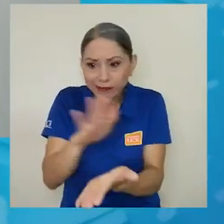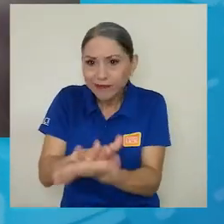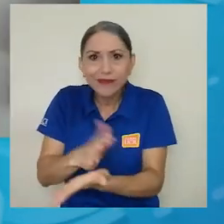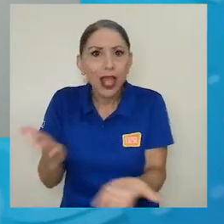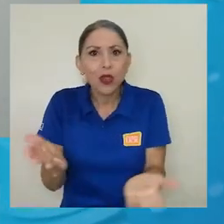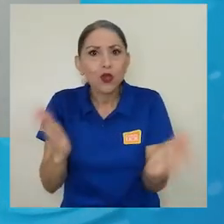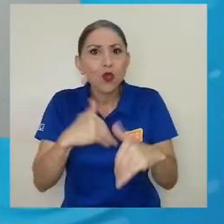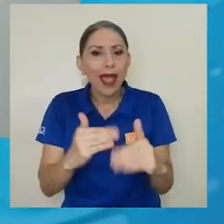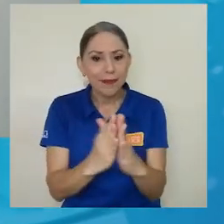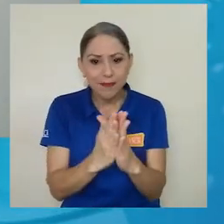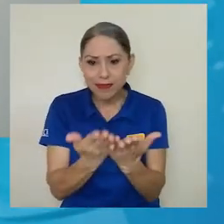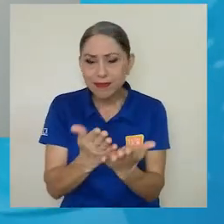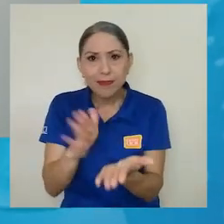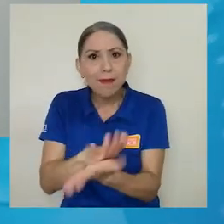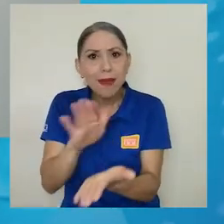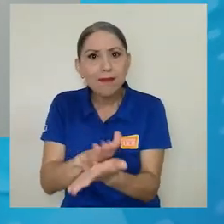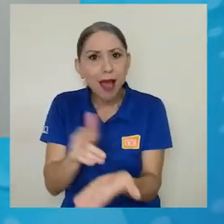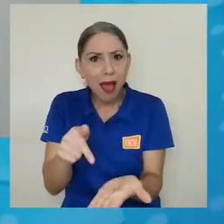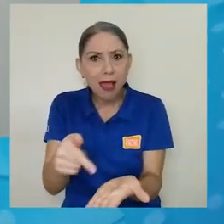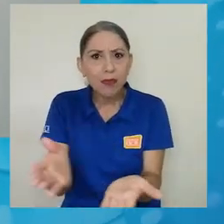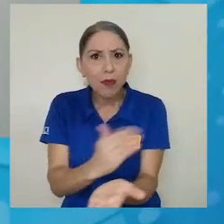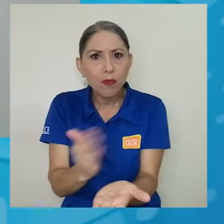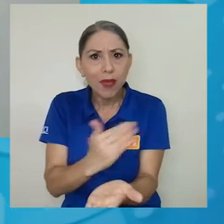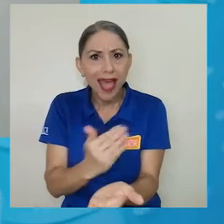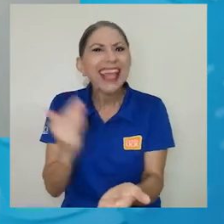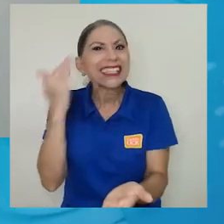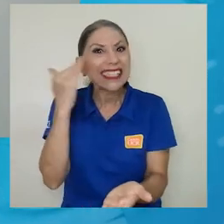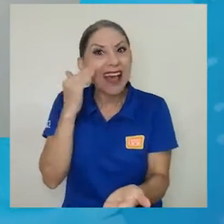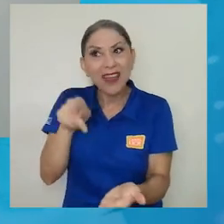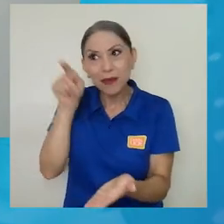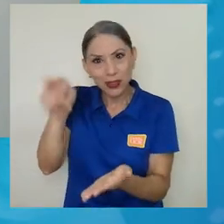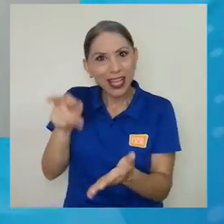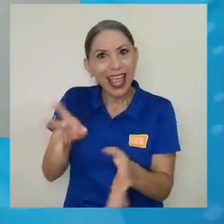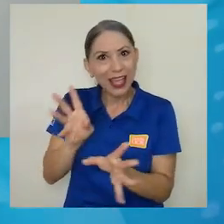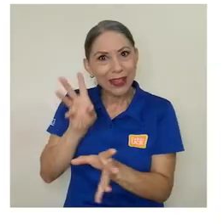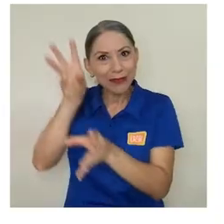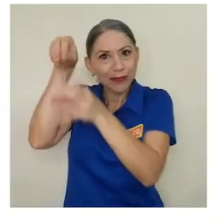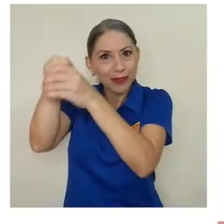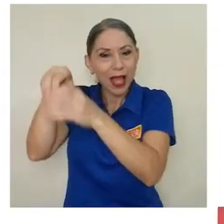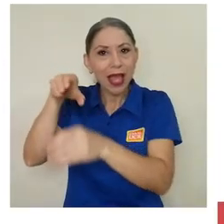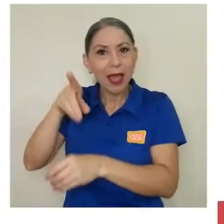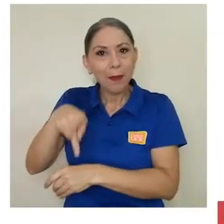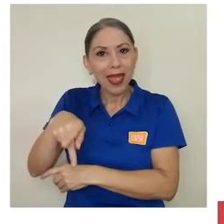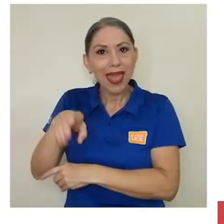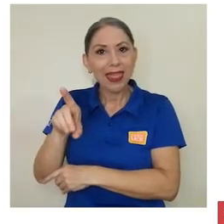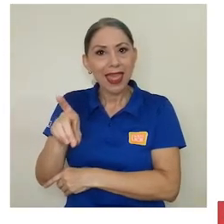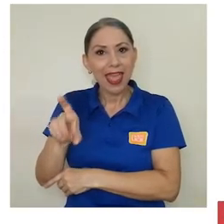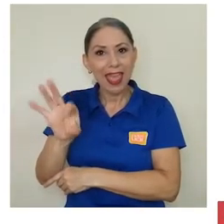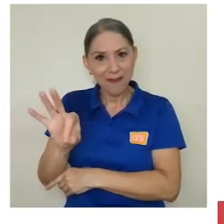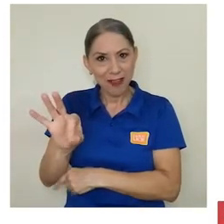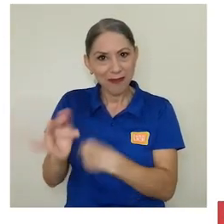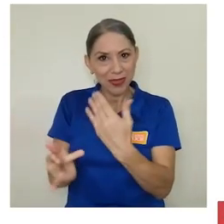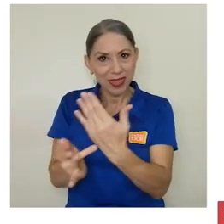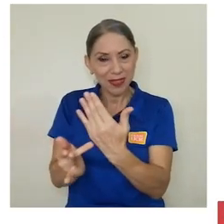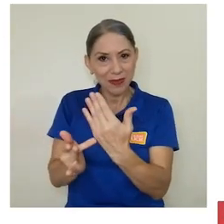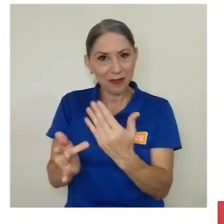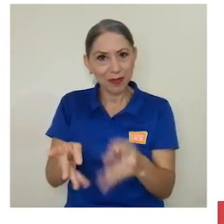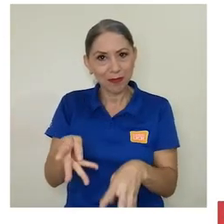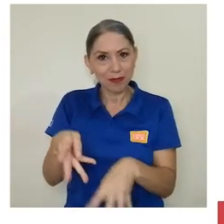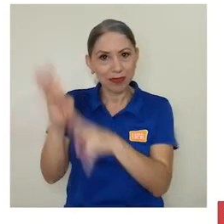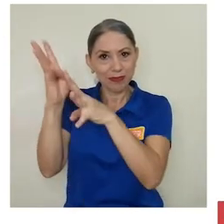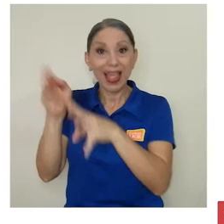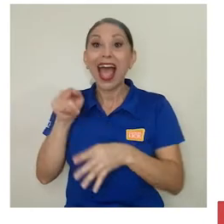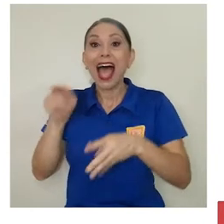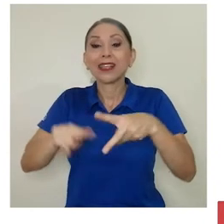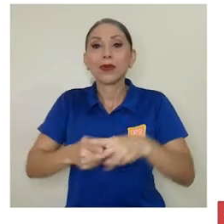por decirlo así, las enciclopedias empresas, sabemos que están ahí de todas maneras en PDF, en versión digital. Es así